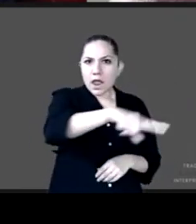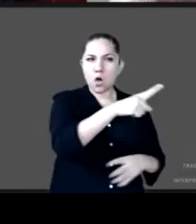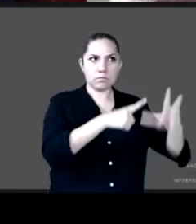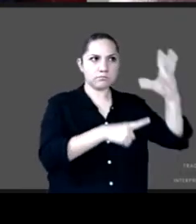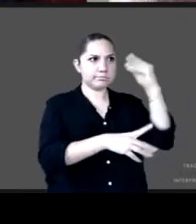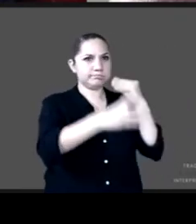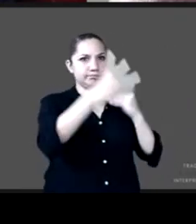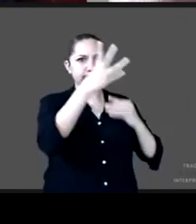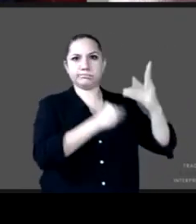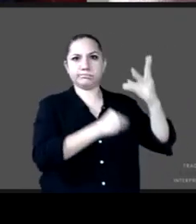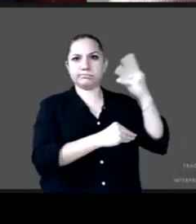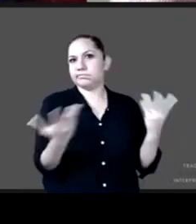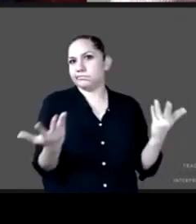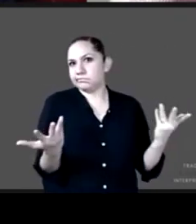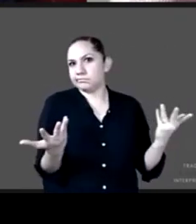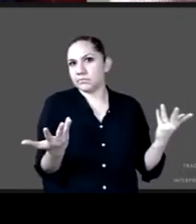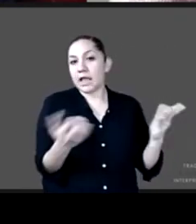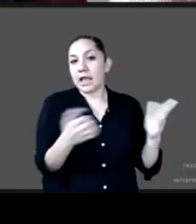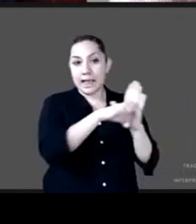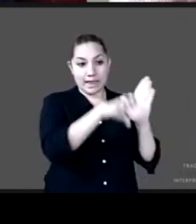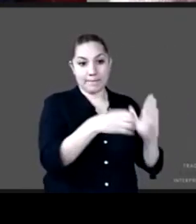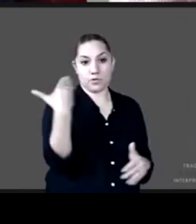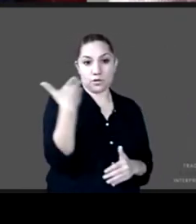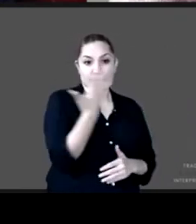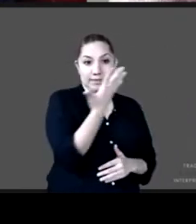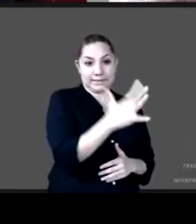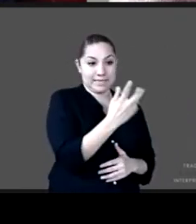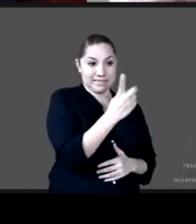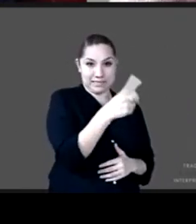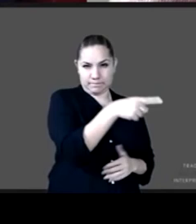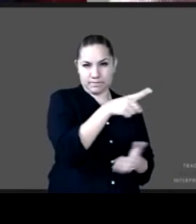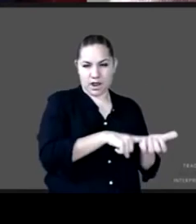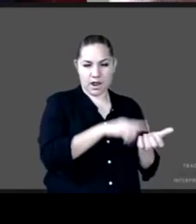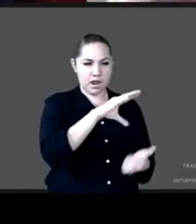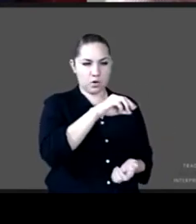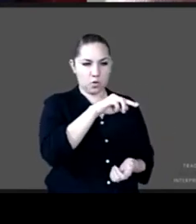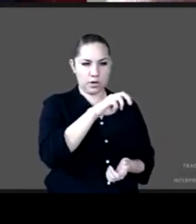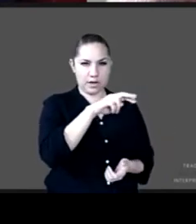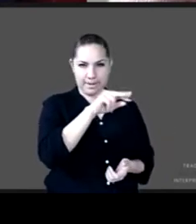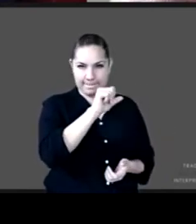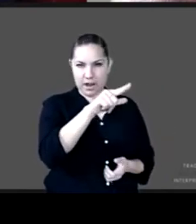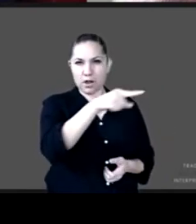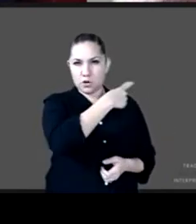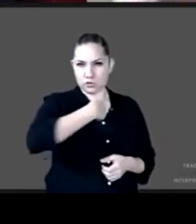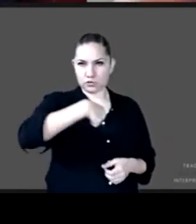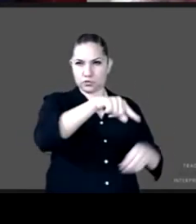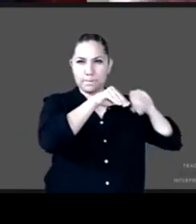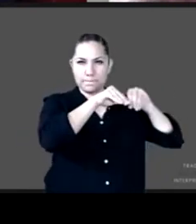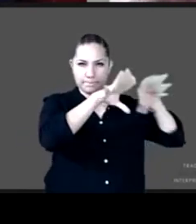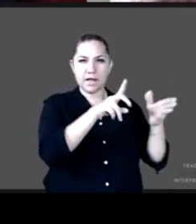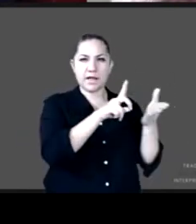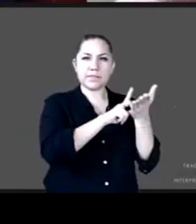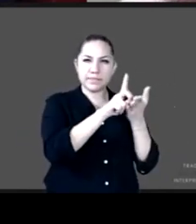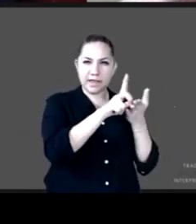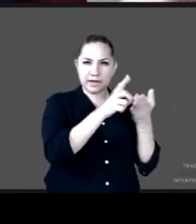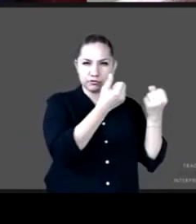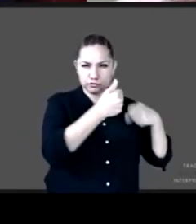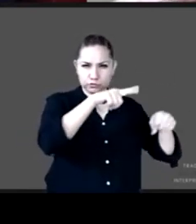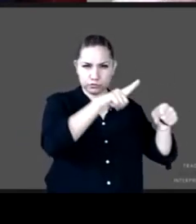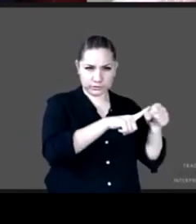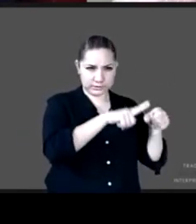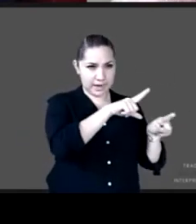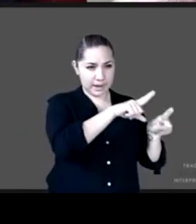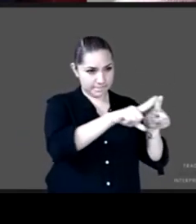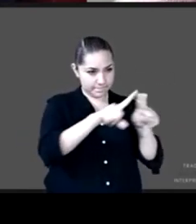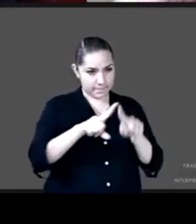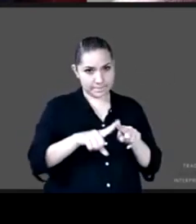por parte del CONEVAL dimos a conocer el sistema de información de derechos sociales una primera versión en la cual planteamos varias de